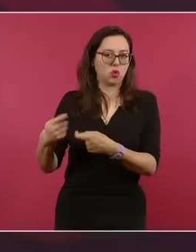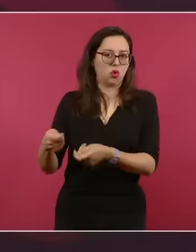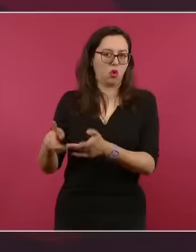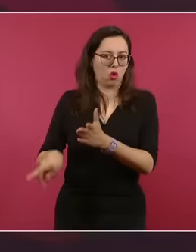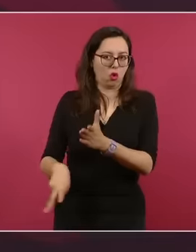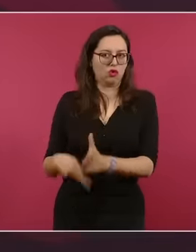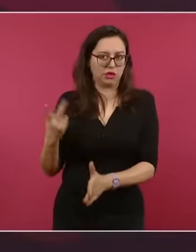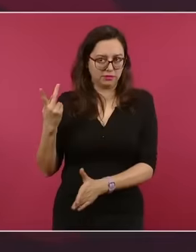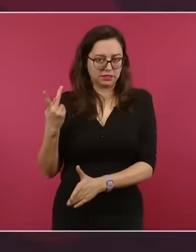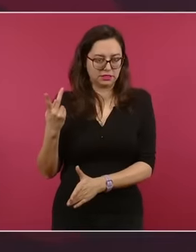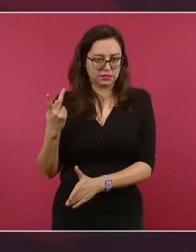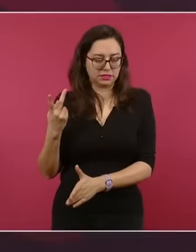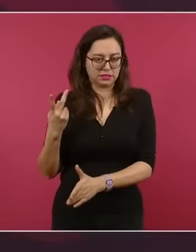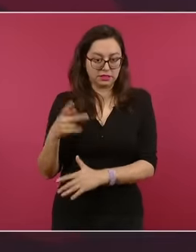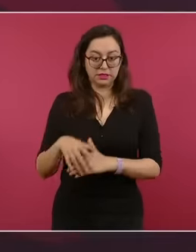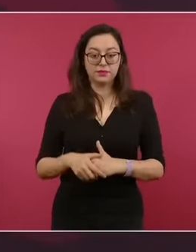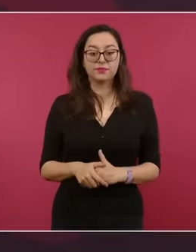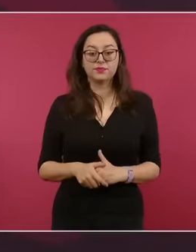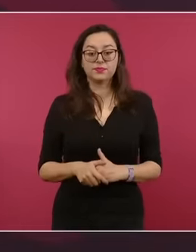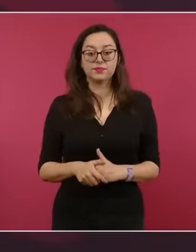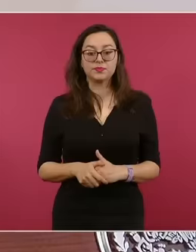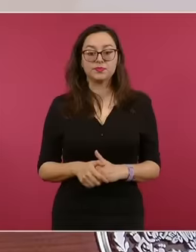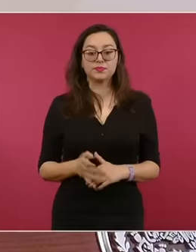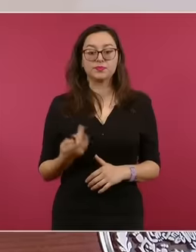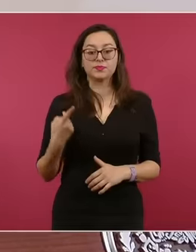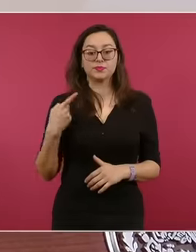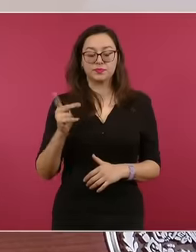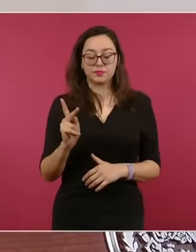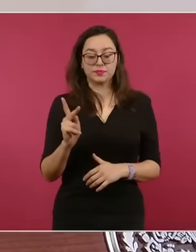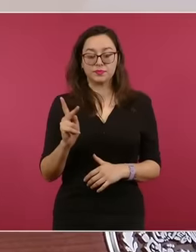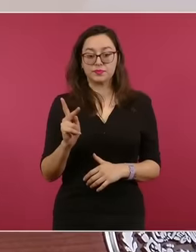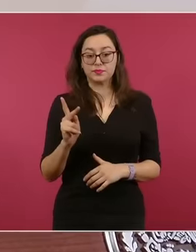Pero que hacia adelante,